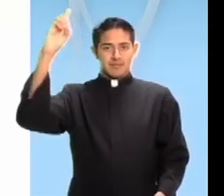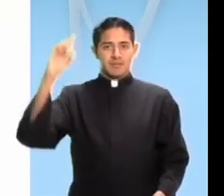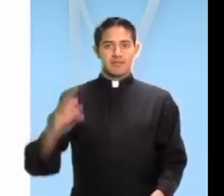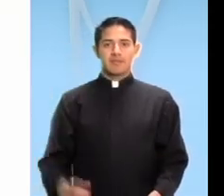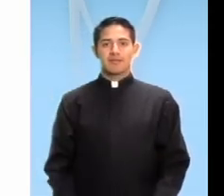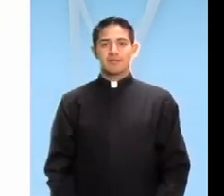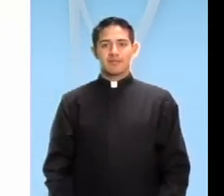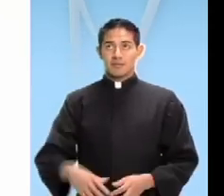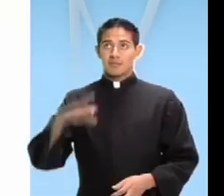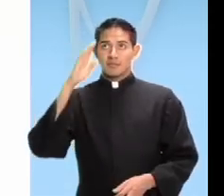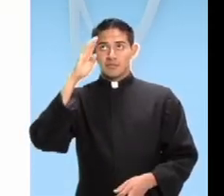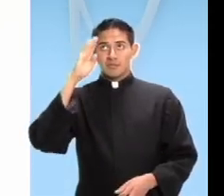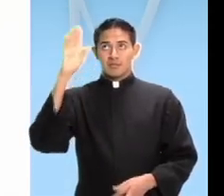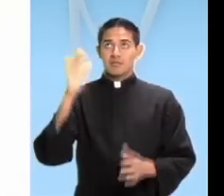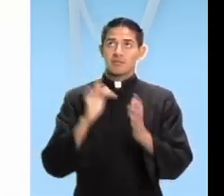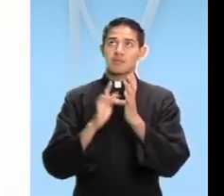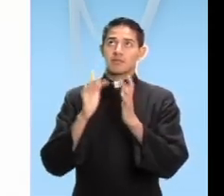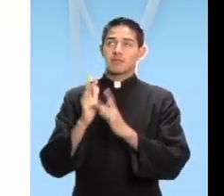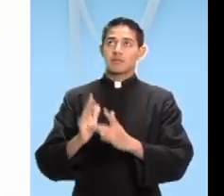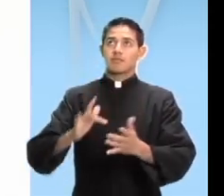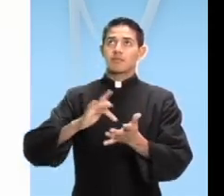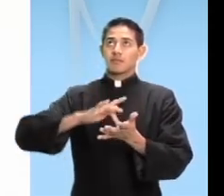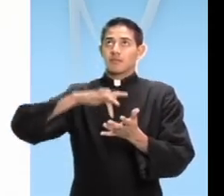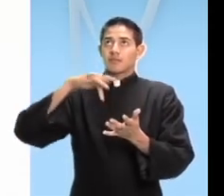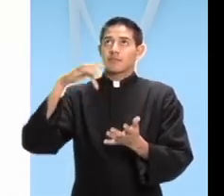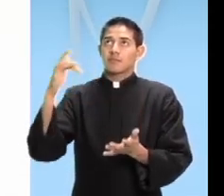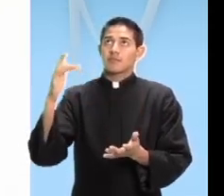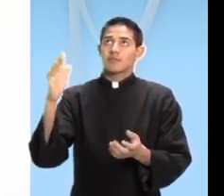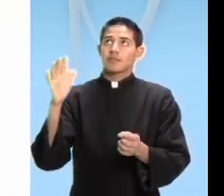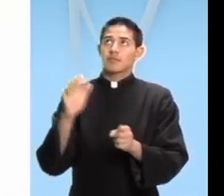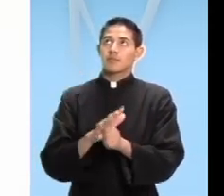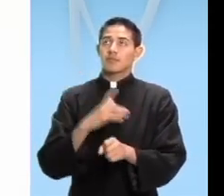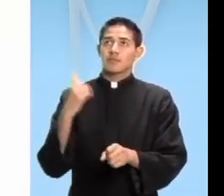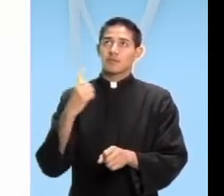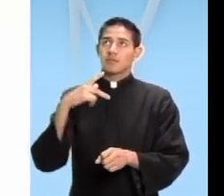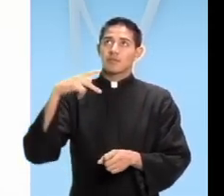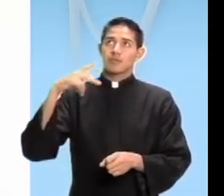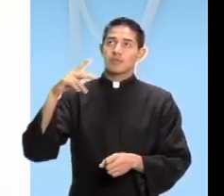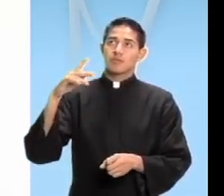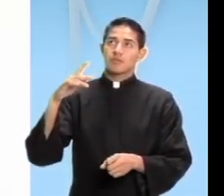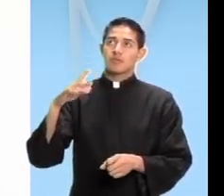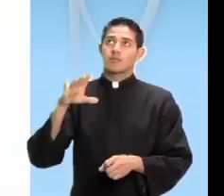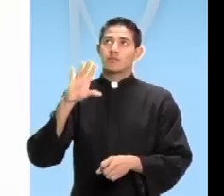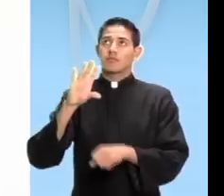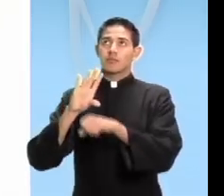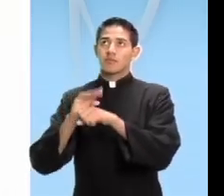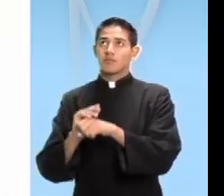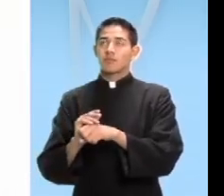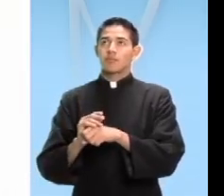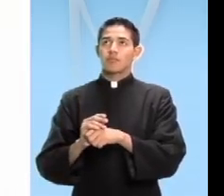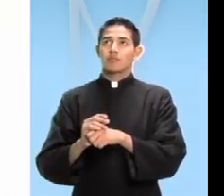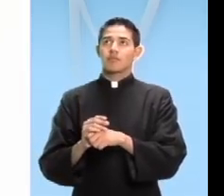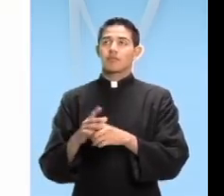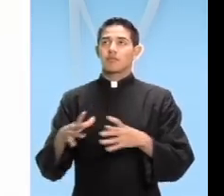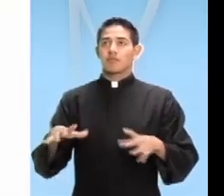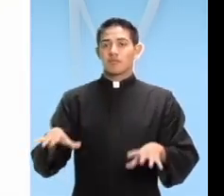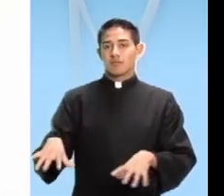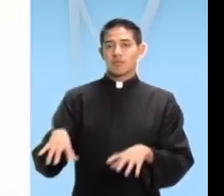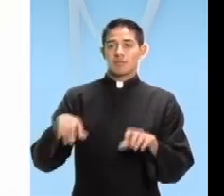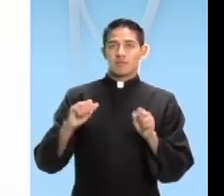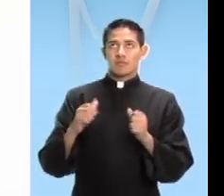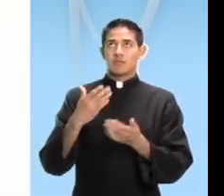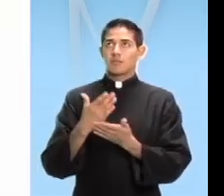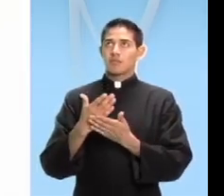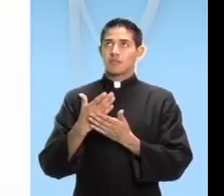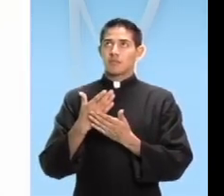Señor Jesús, te damos las gracias por abrirnos las puertas de la salvación. Te pedimos que nos ayudes a